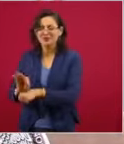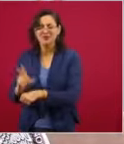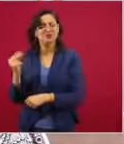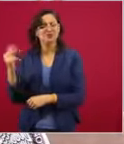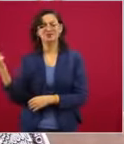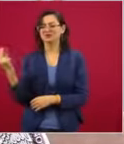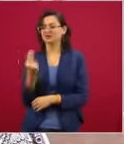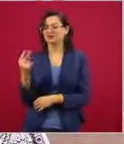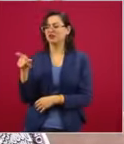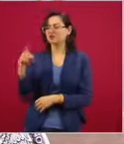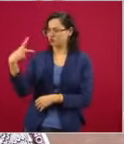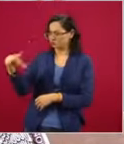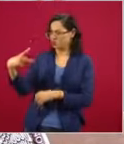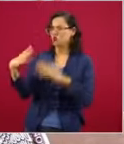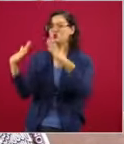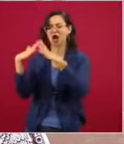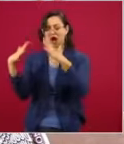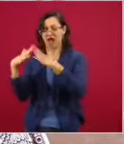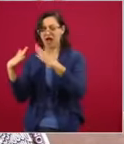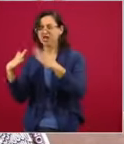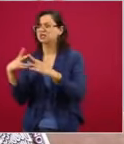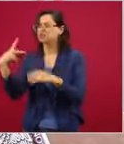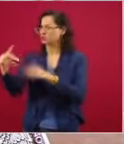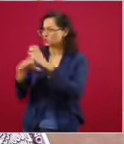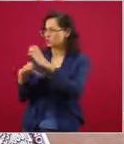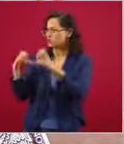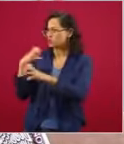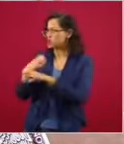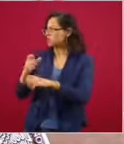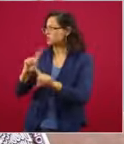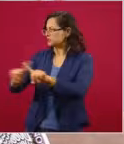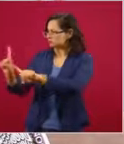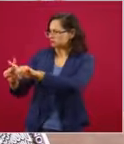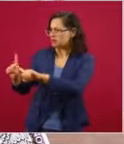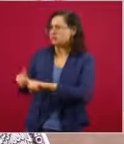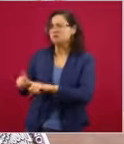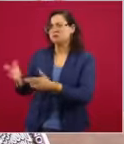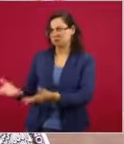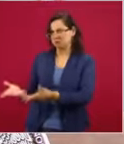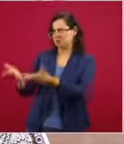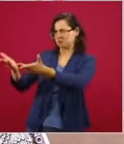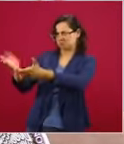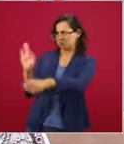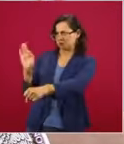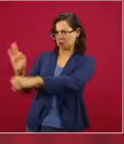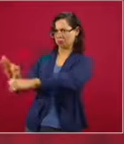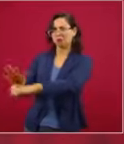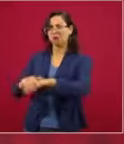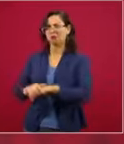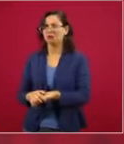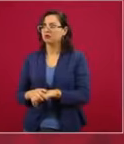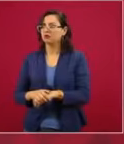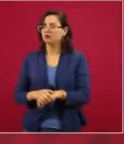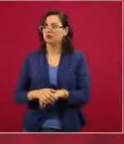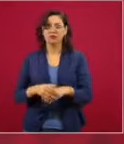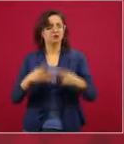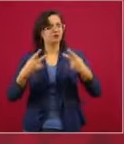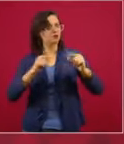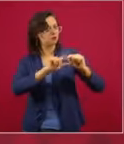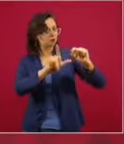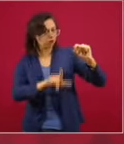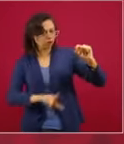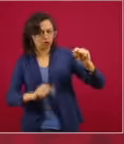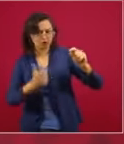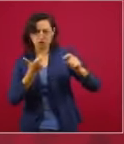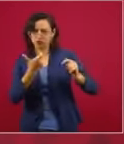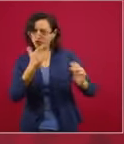tienen sus bienes que pueden dejar en garantía. ¿Cómo vamos a dejar en garantía el presupuesto, que